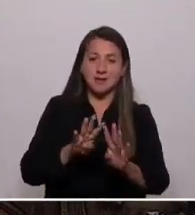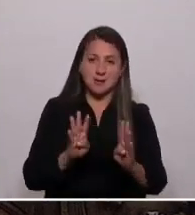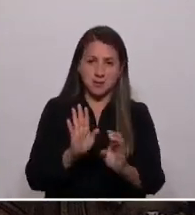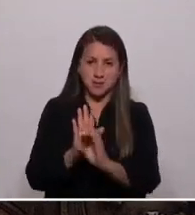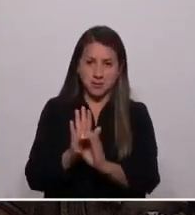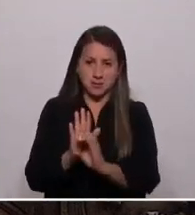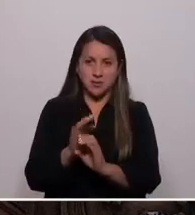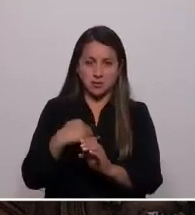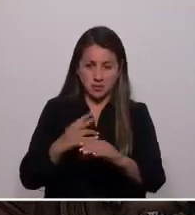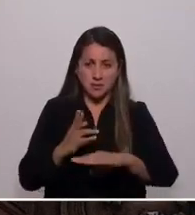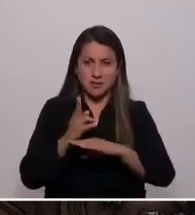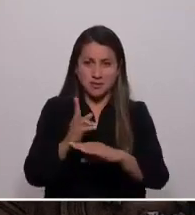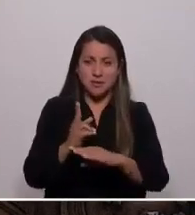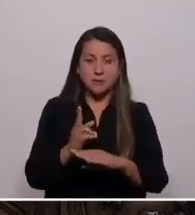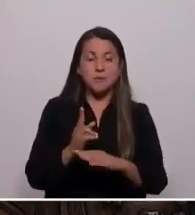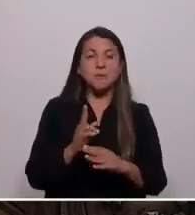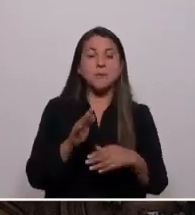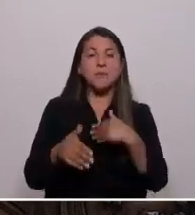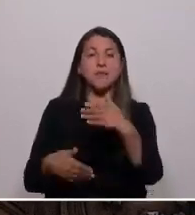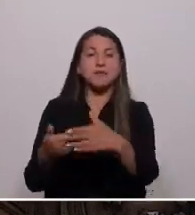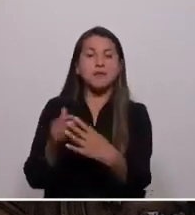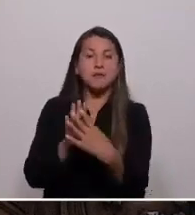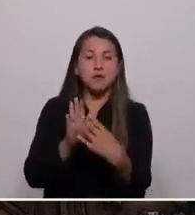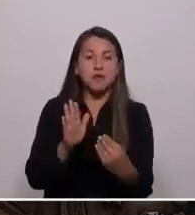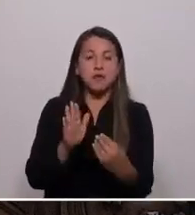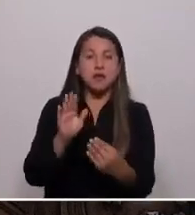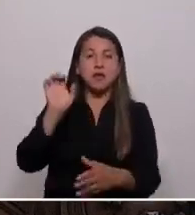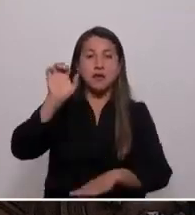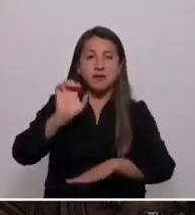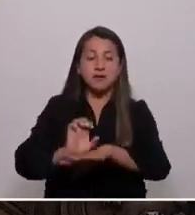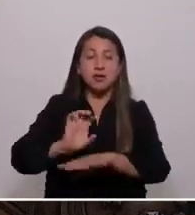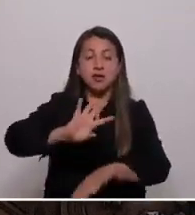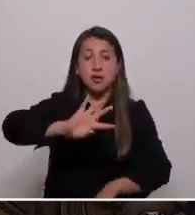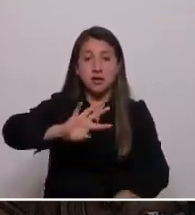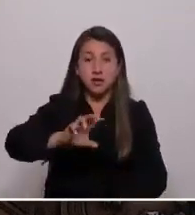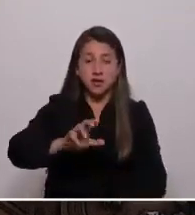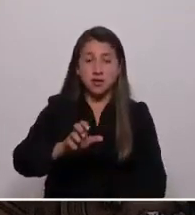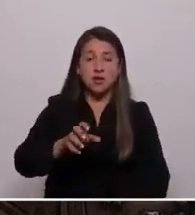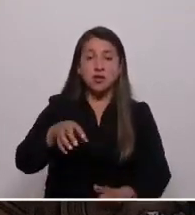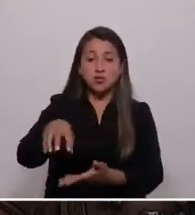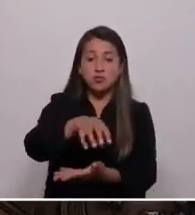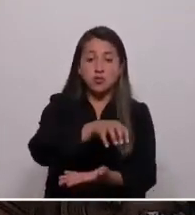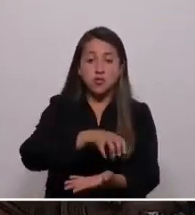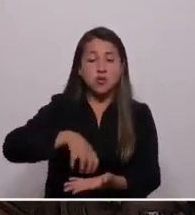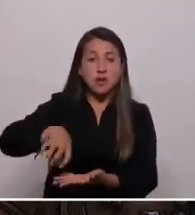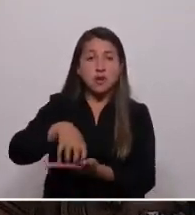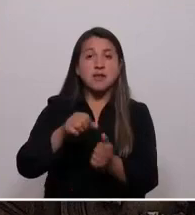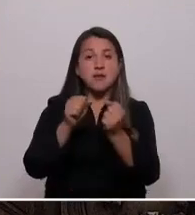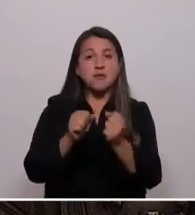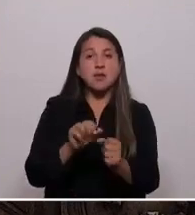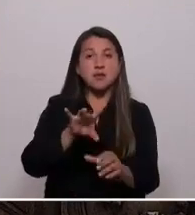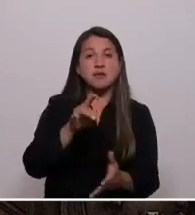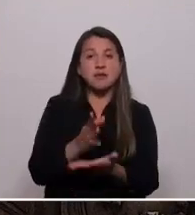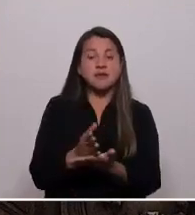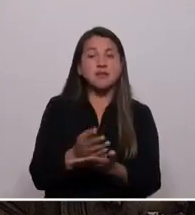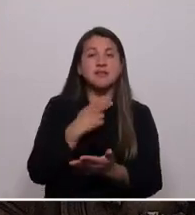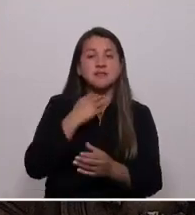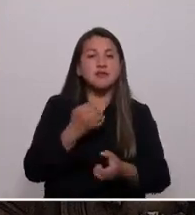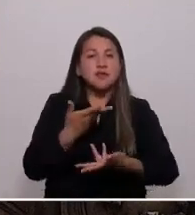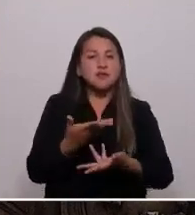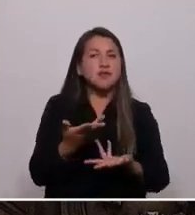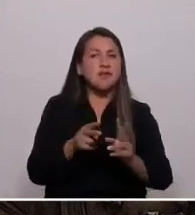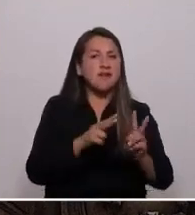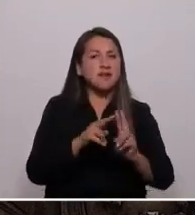Debemos avanzar hacia un modelo de Estado regional que permita que las comunidades de sus territorios tengan la posibilidad de definir su vocación de futuro